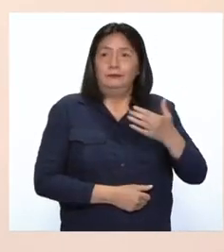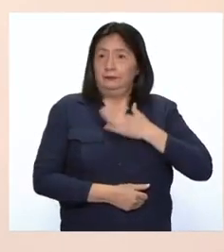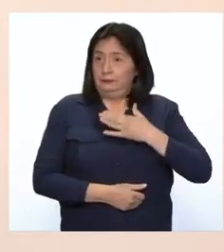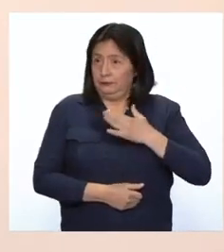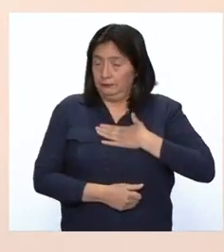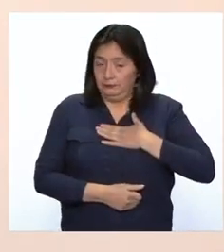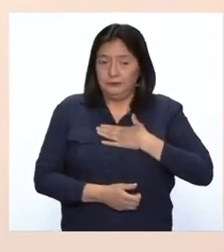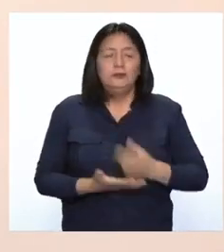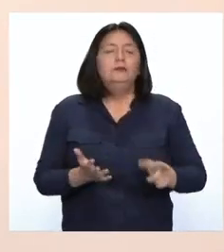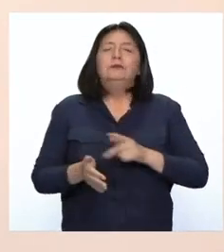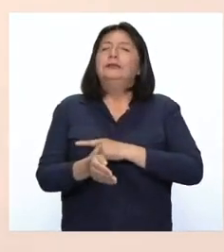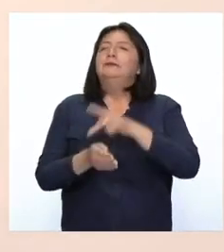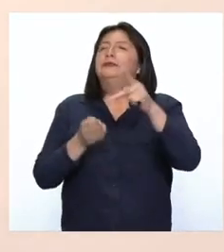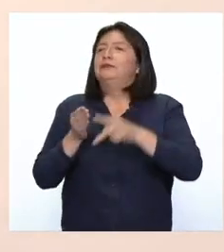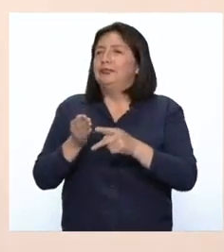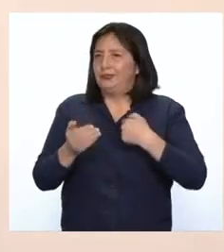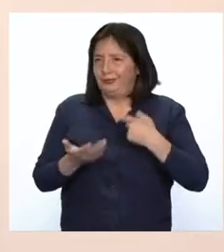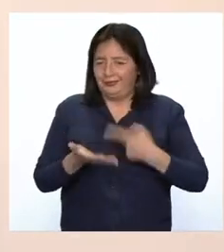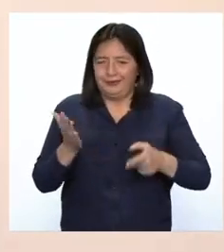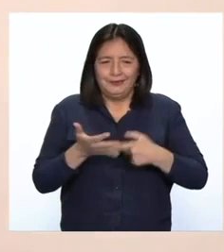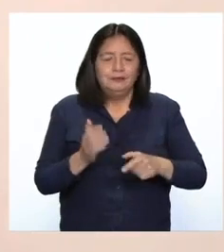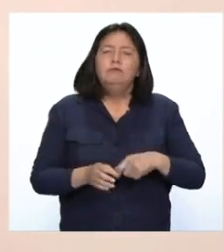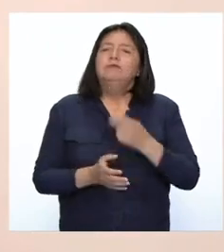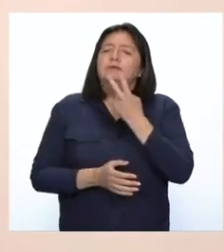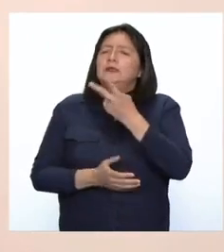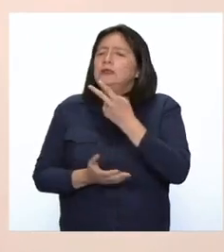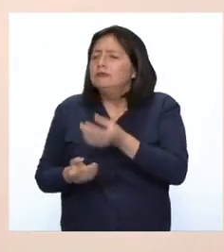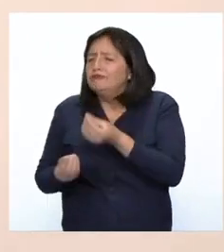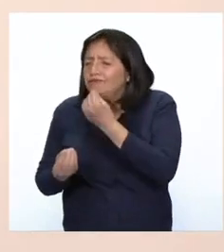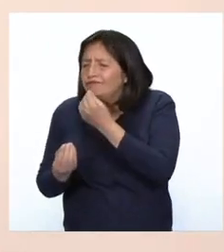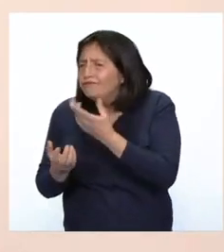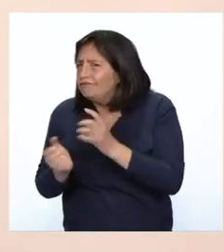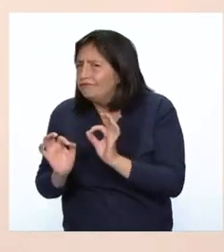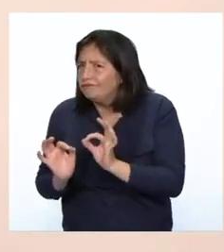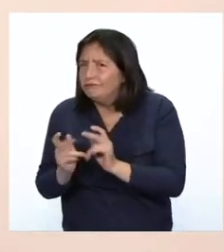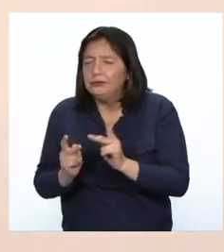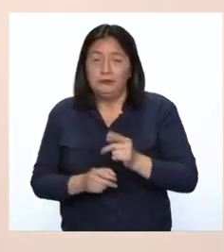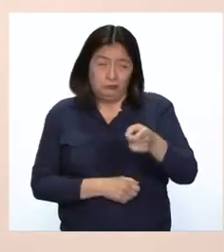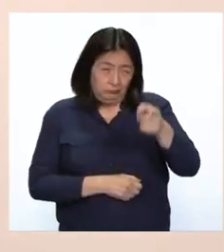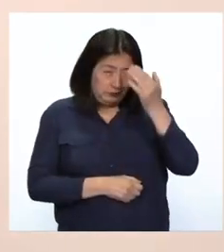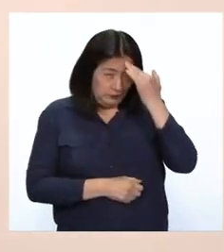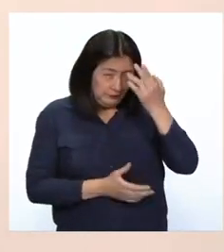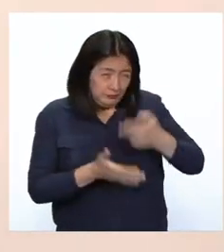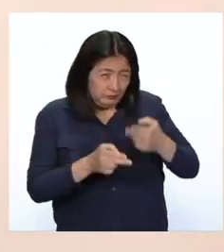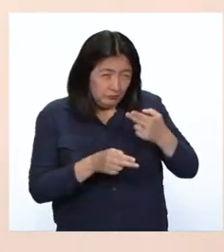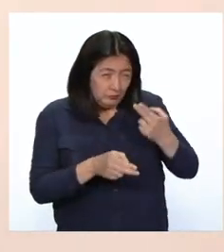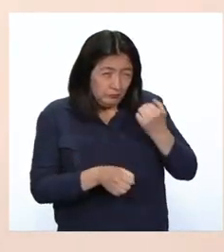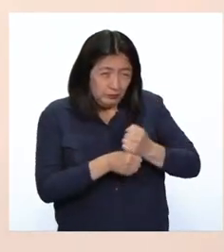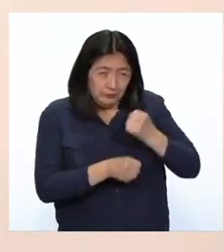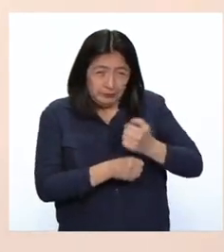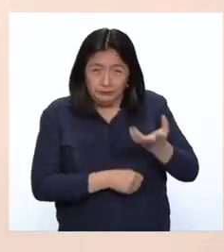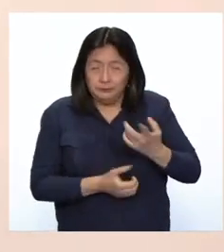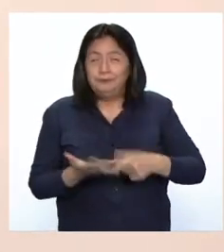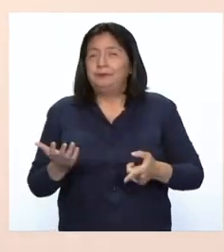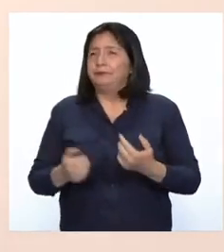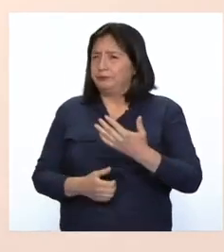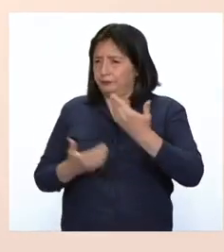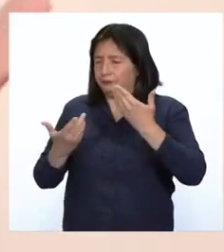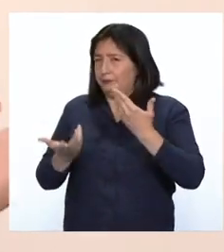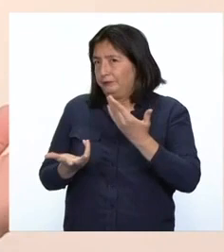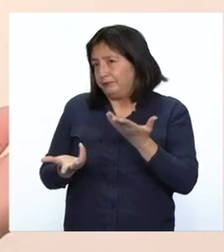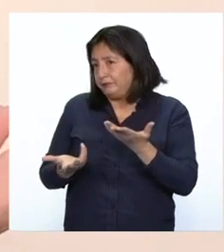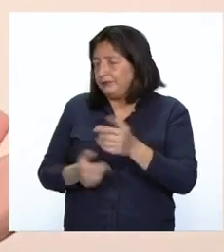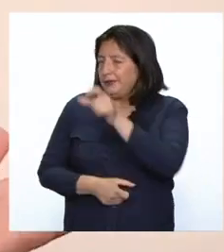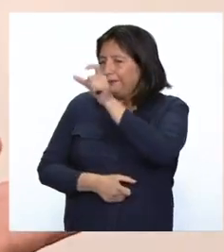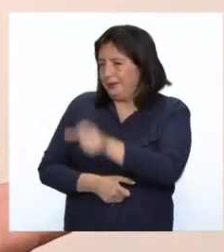nutricionista de profesión. ¿Ustedes saben cuál es la función de un nutricionista? Pues bien, un nutricionista